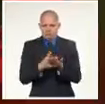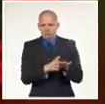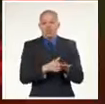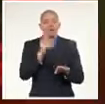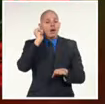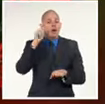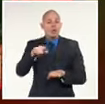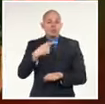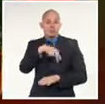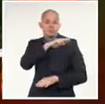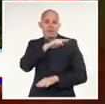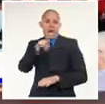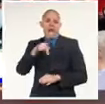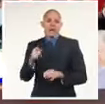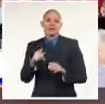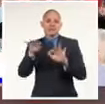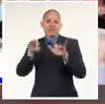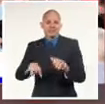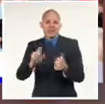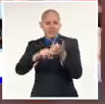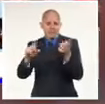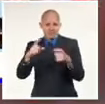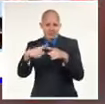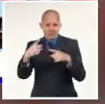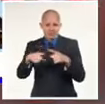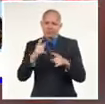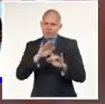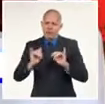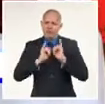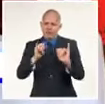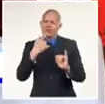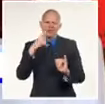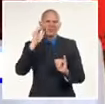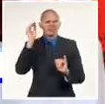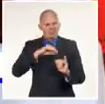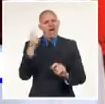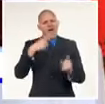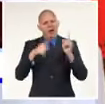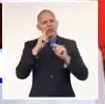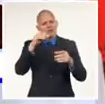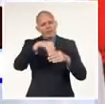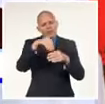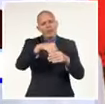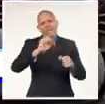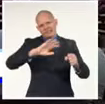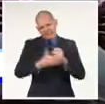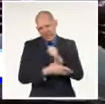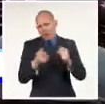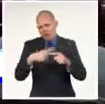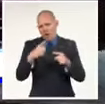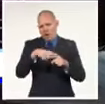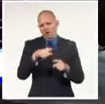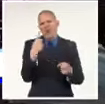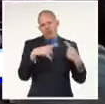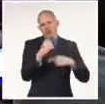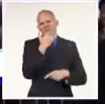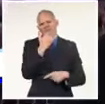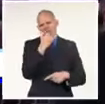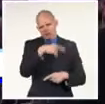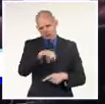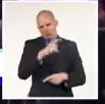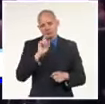López, reconoció en el informe inicial que aún persisten insuficiencias en la siembra de caña, el completamiento de módulos pecuarios,